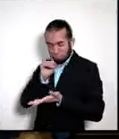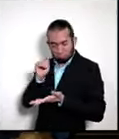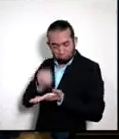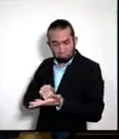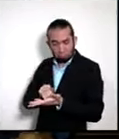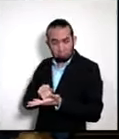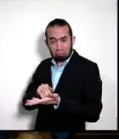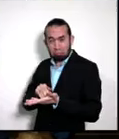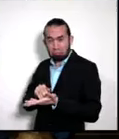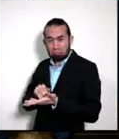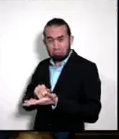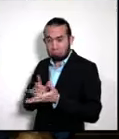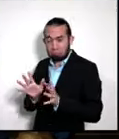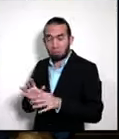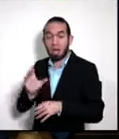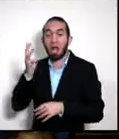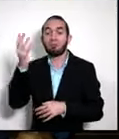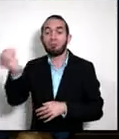6 empresas